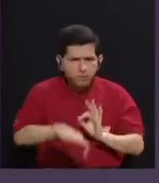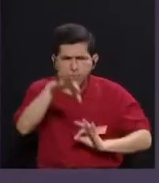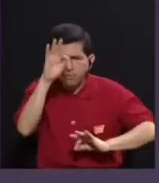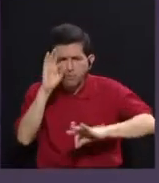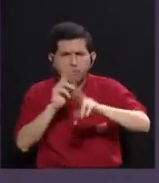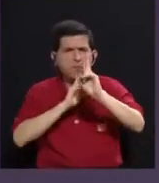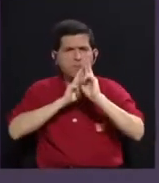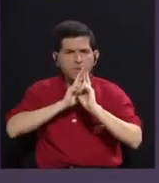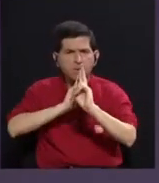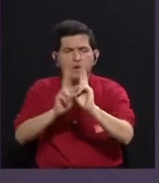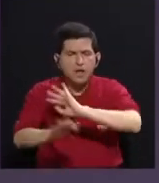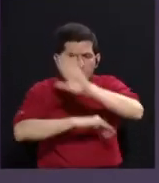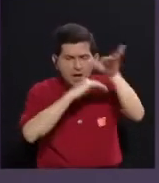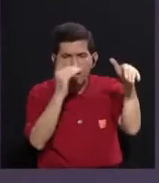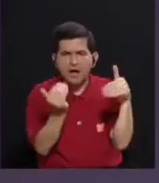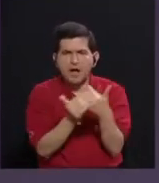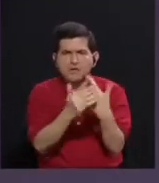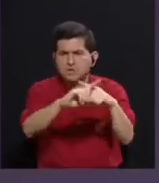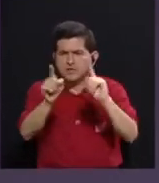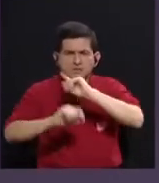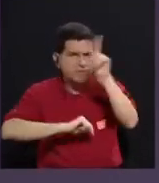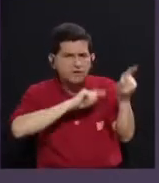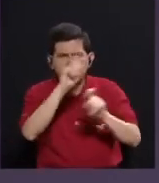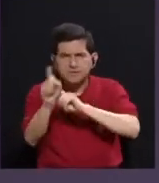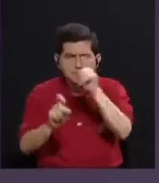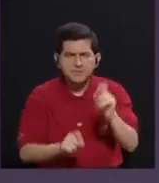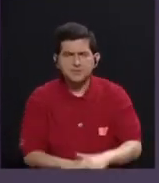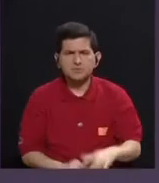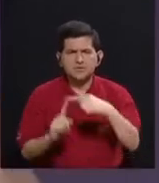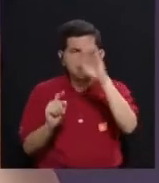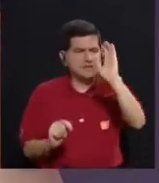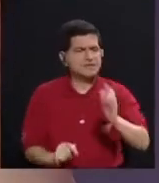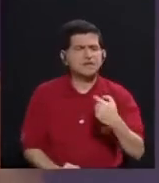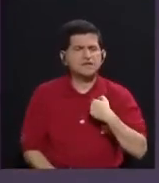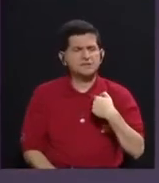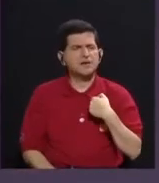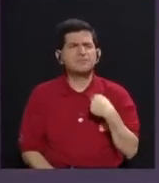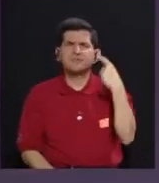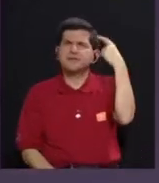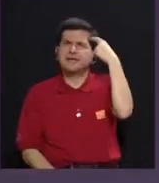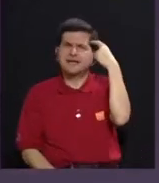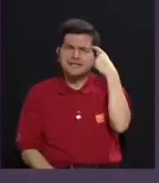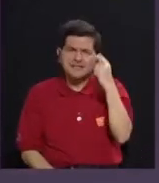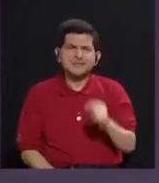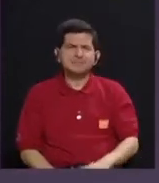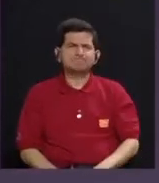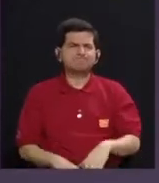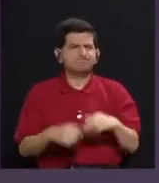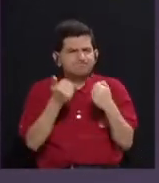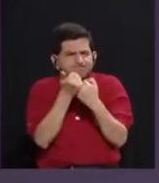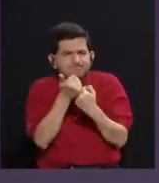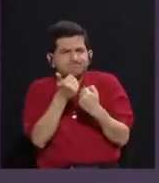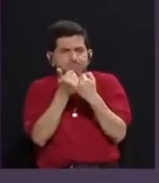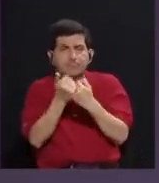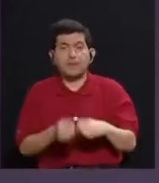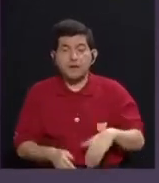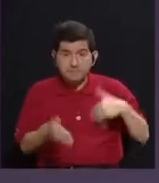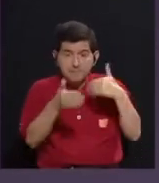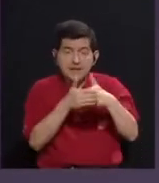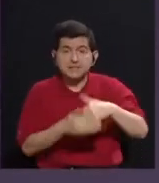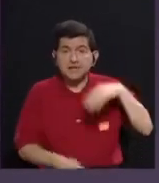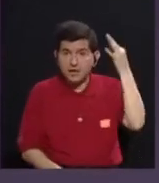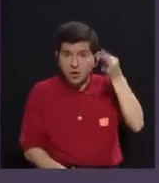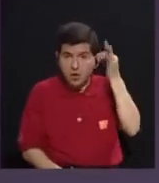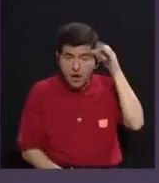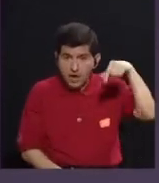respuestas a todas estas preguntas que desde pequeña me estaban resonando en la cabeza. Y ya luego me acerco a la teoría queer, me